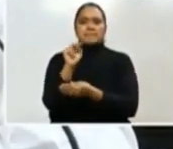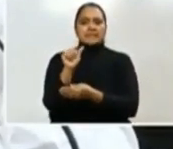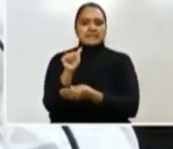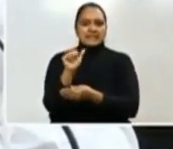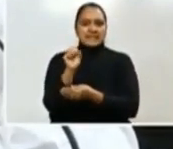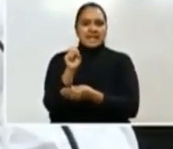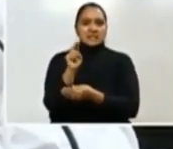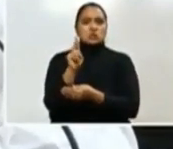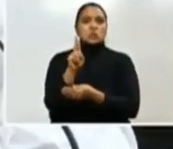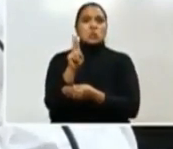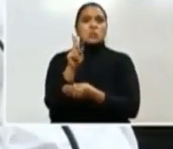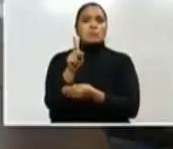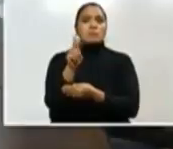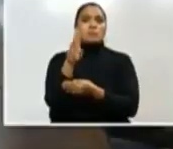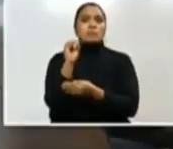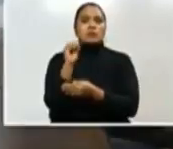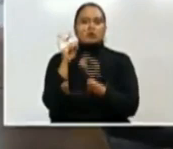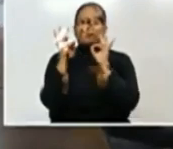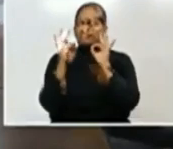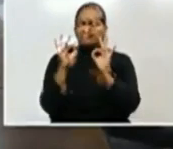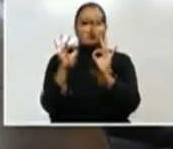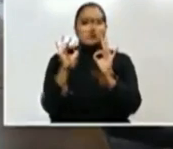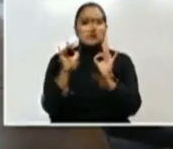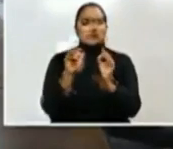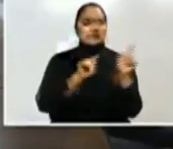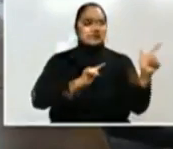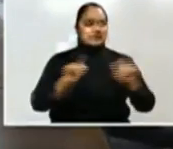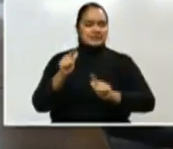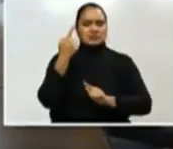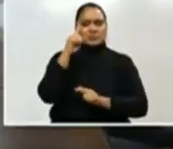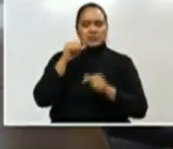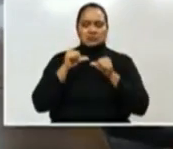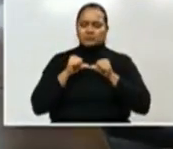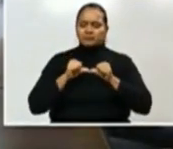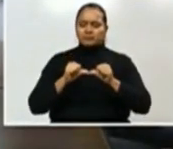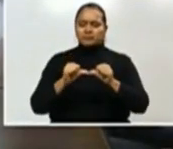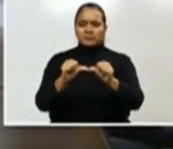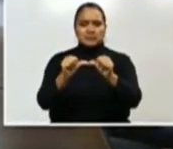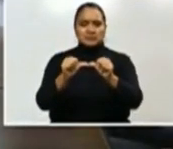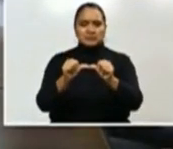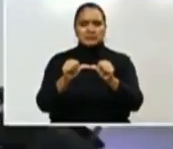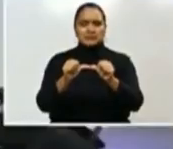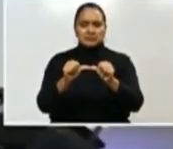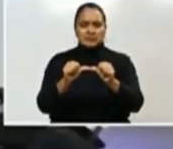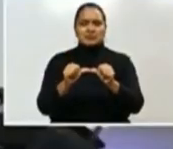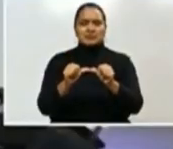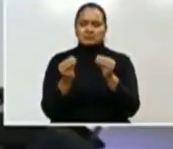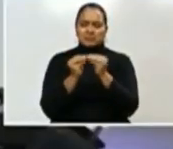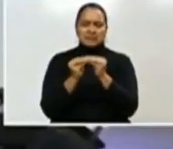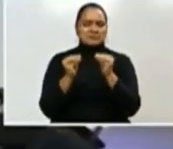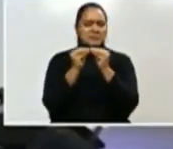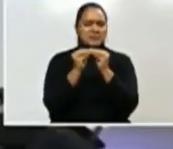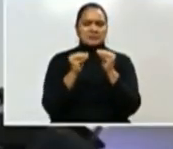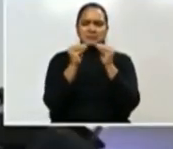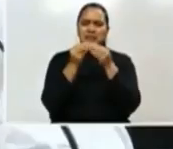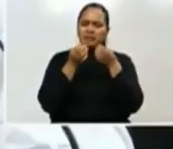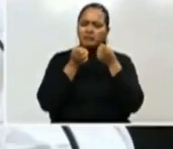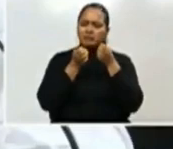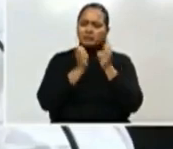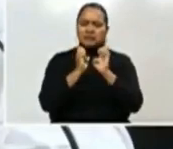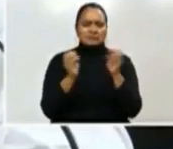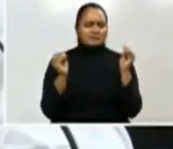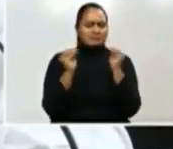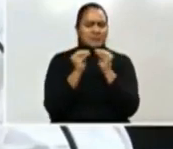en ese sentido. Por listos para iniciar y redoblar esfuerzos en la entrega